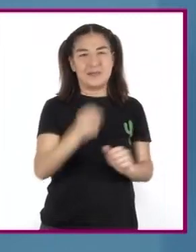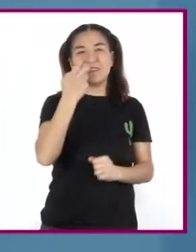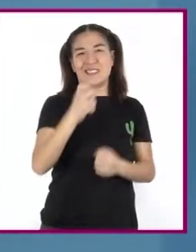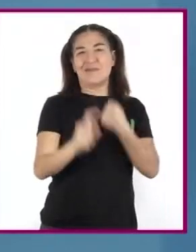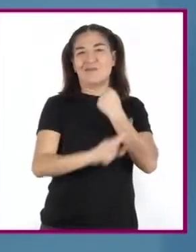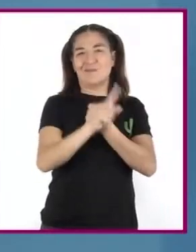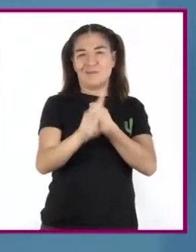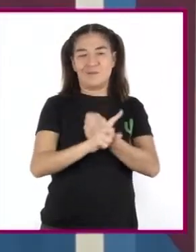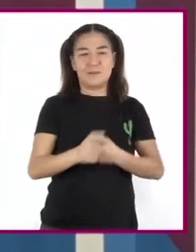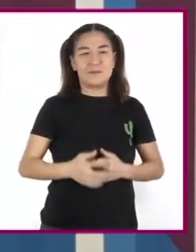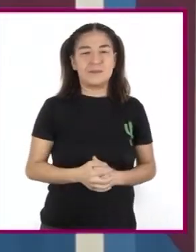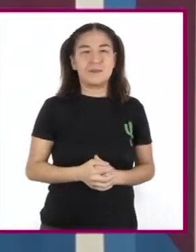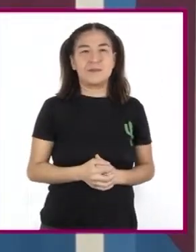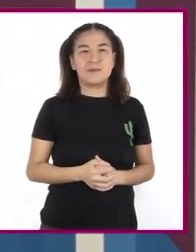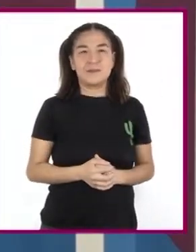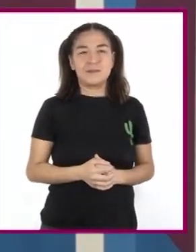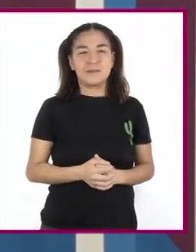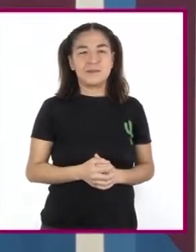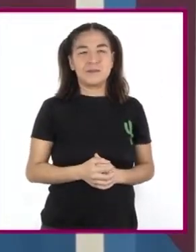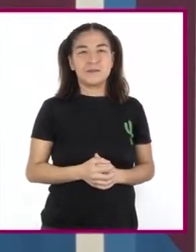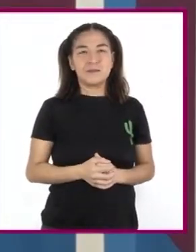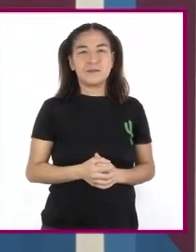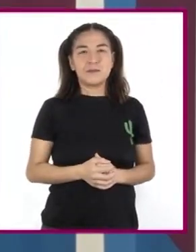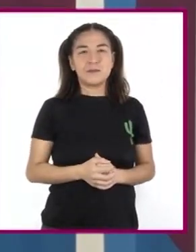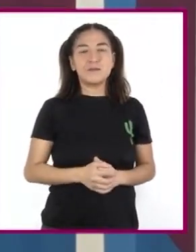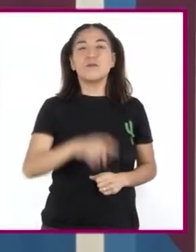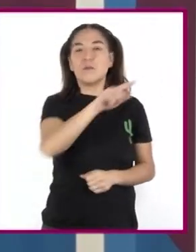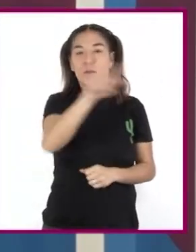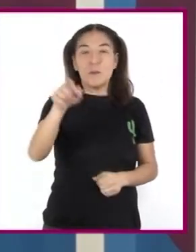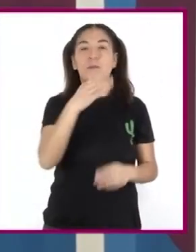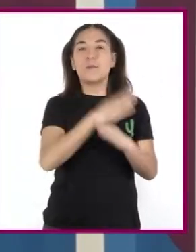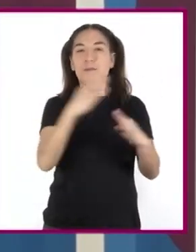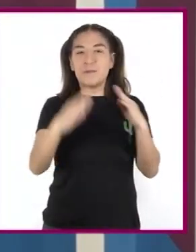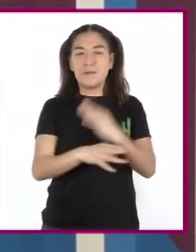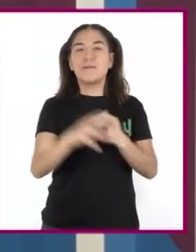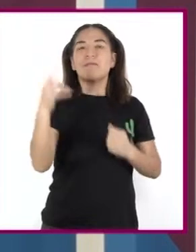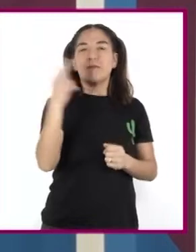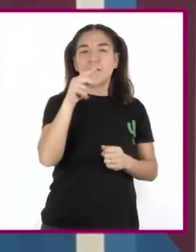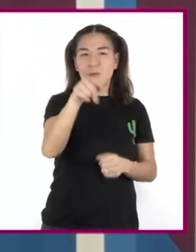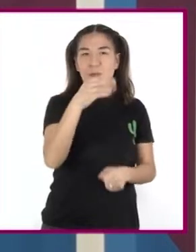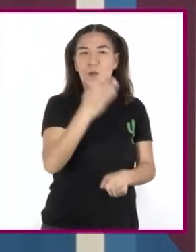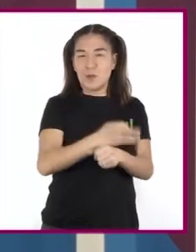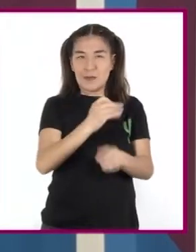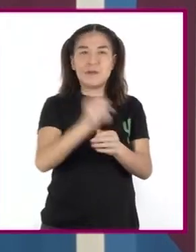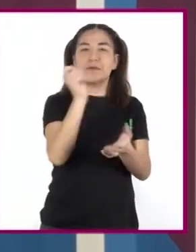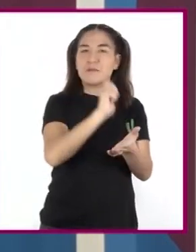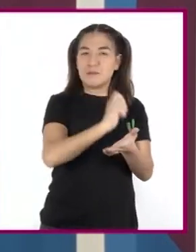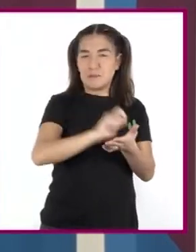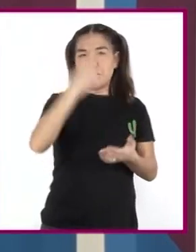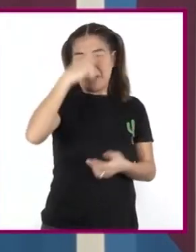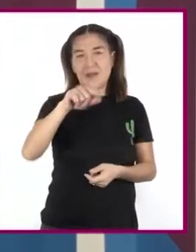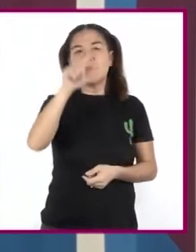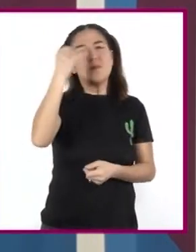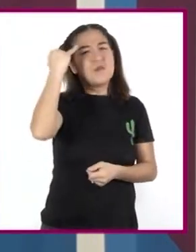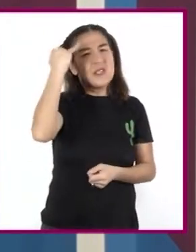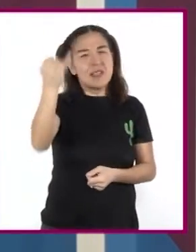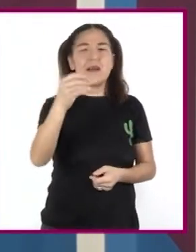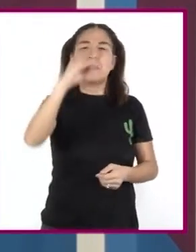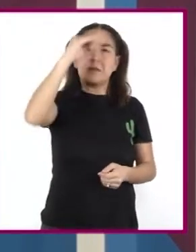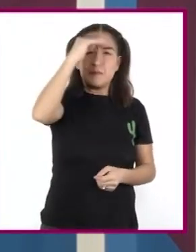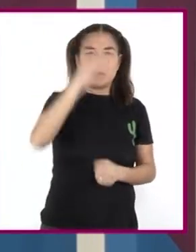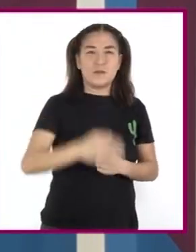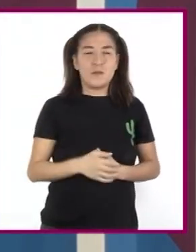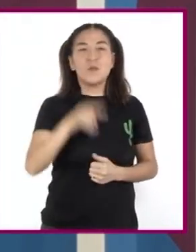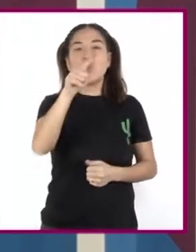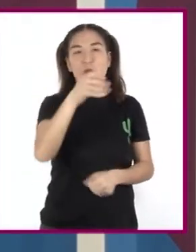conflictos. Alisten los materiales que requieran para anotar algunas ideas o reflexiones. Tengan a la